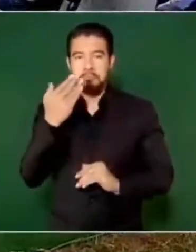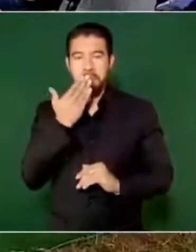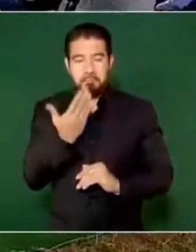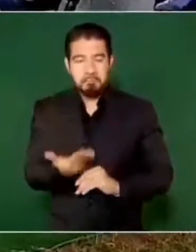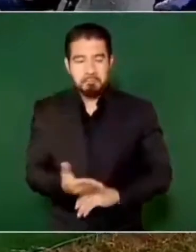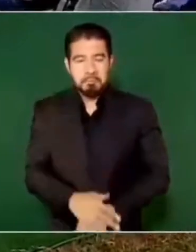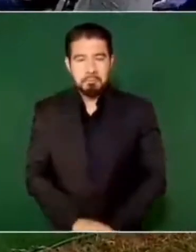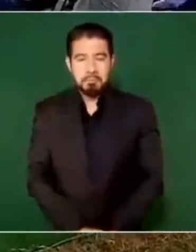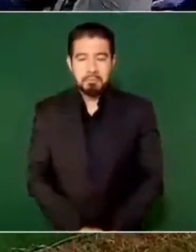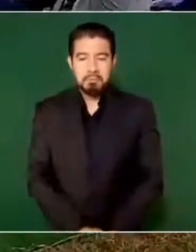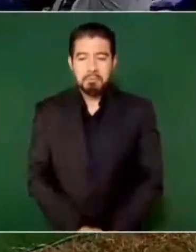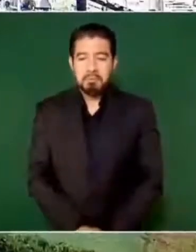Señor presidente,